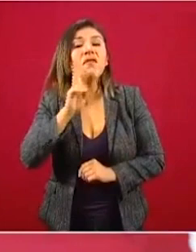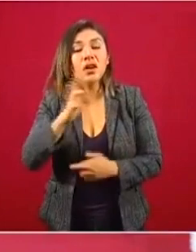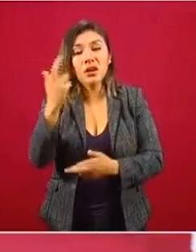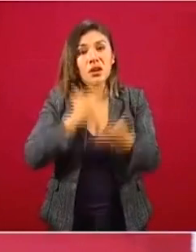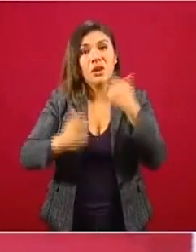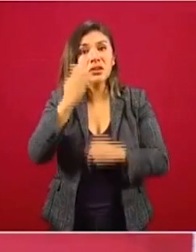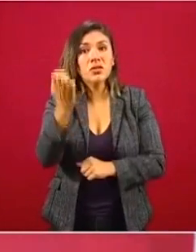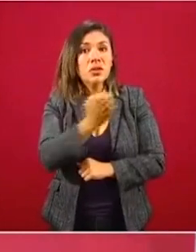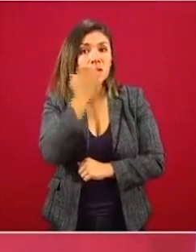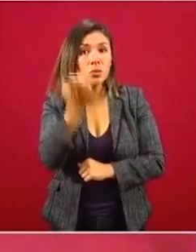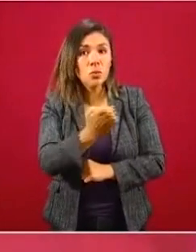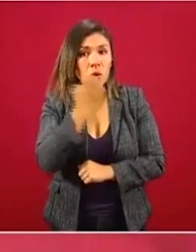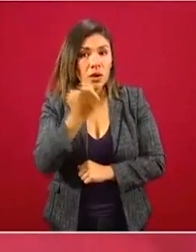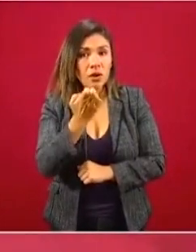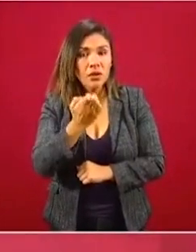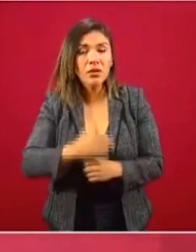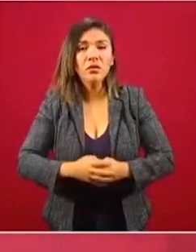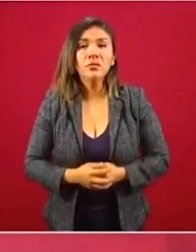clases